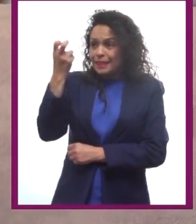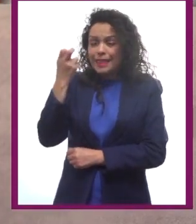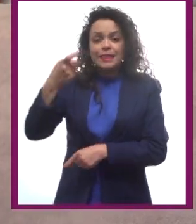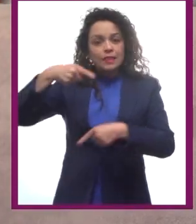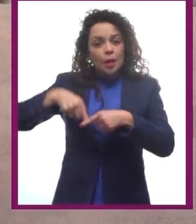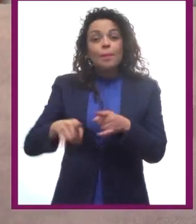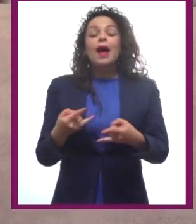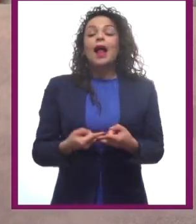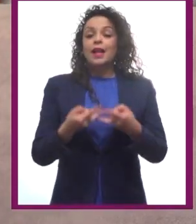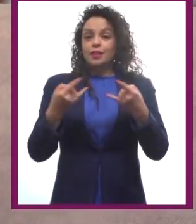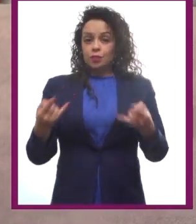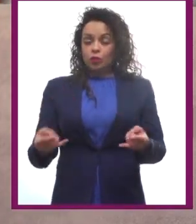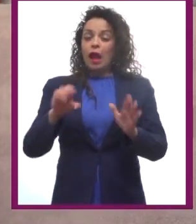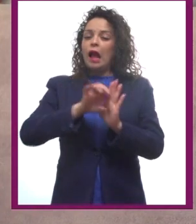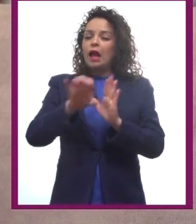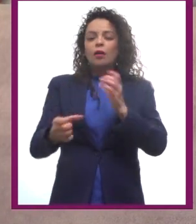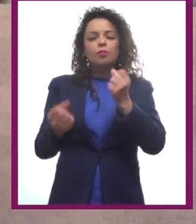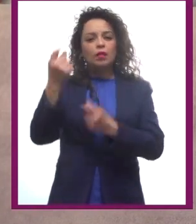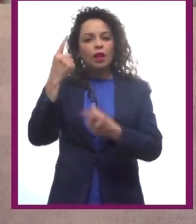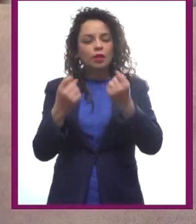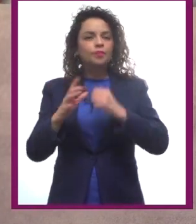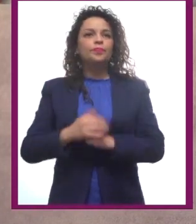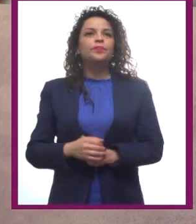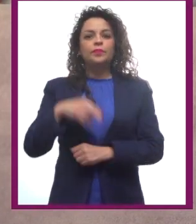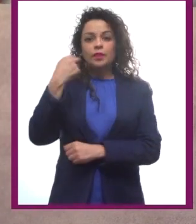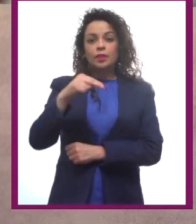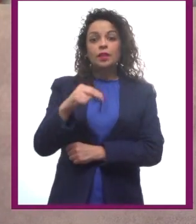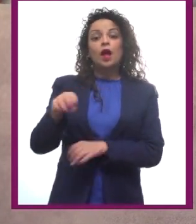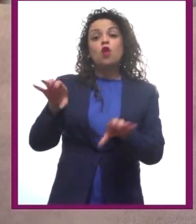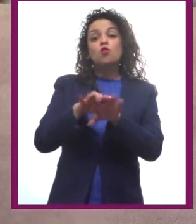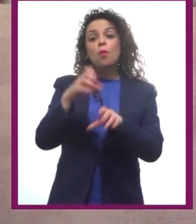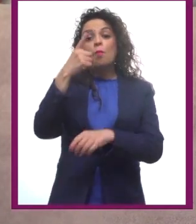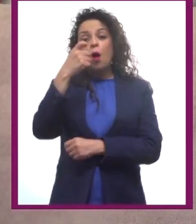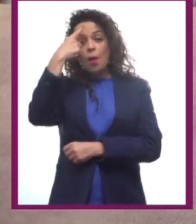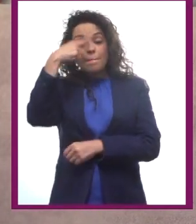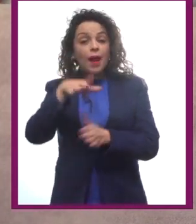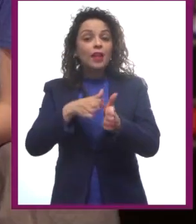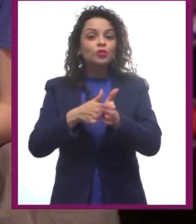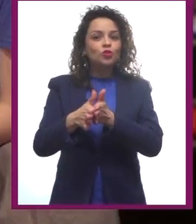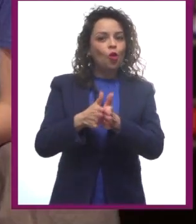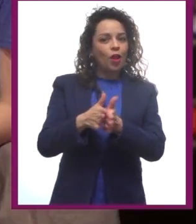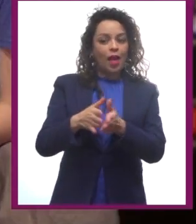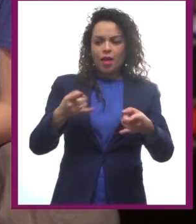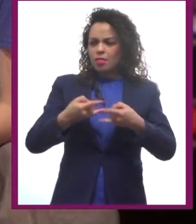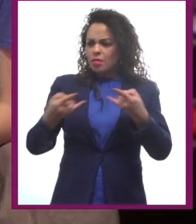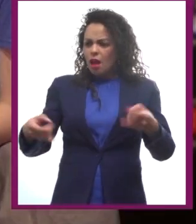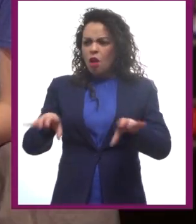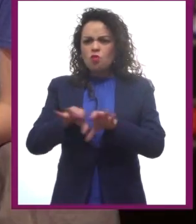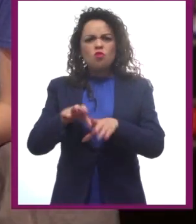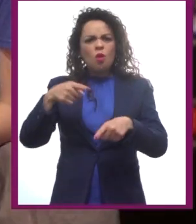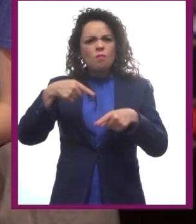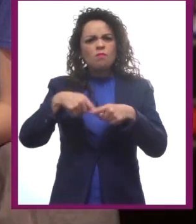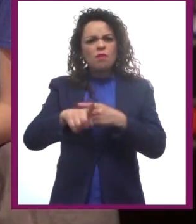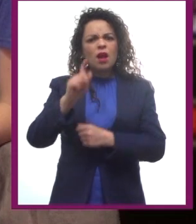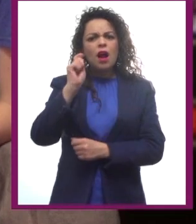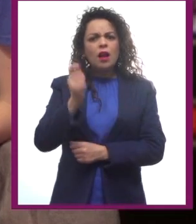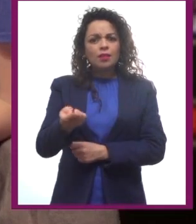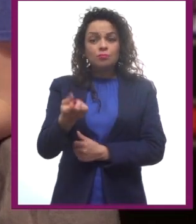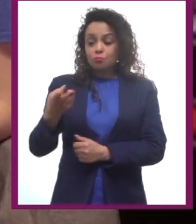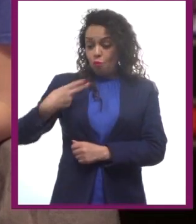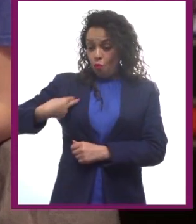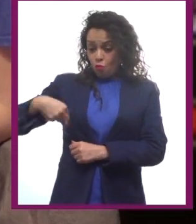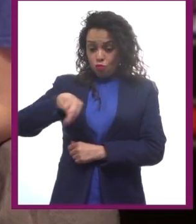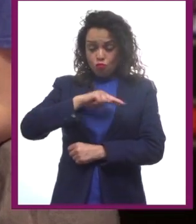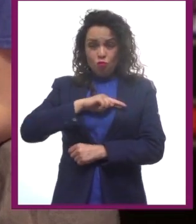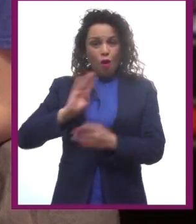Hay algunos como agua para chocolate, donde la historia sucede en lo que podríamos decir nuestro mundo.